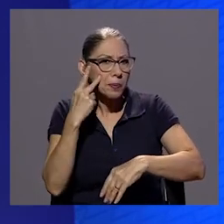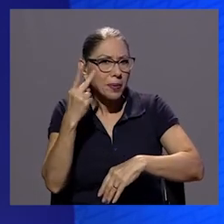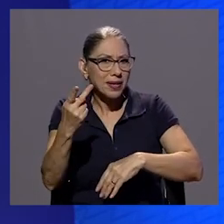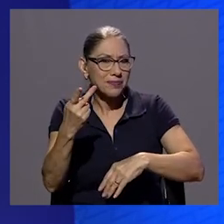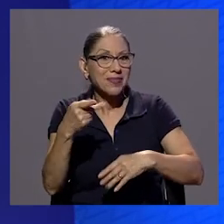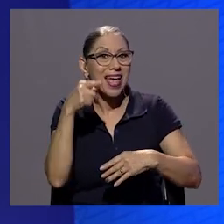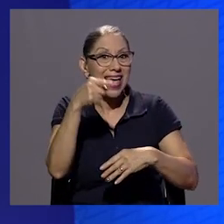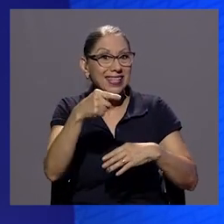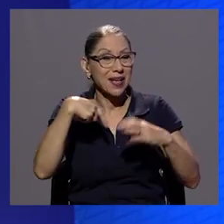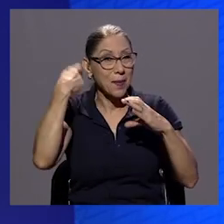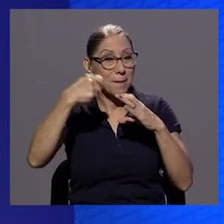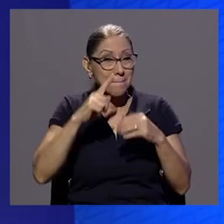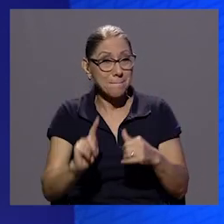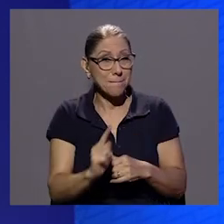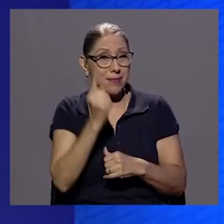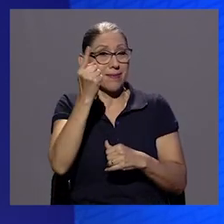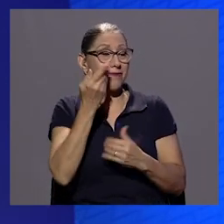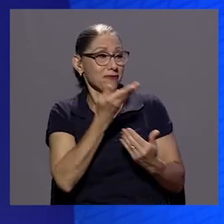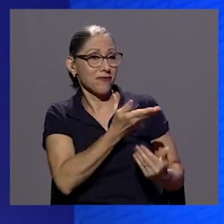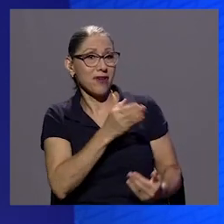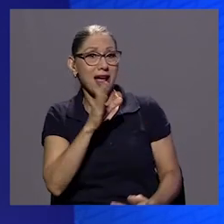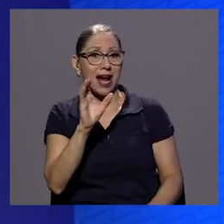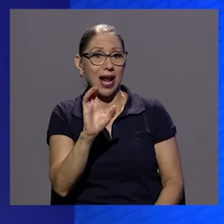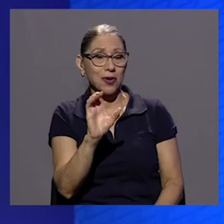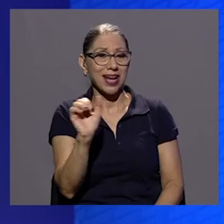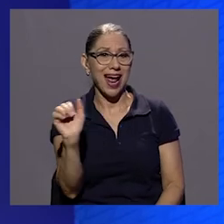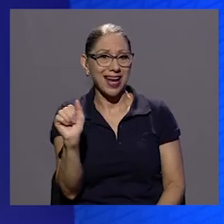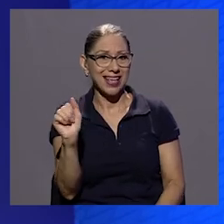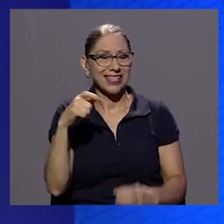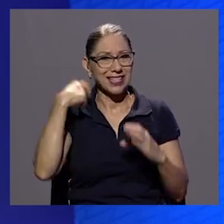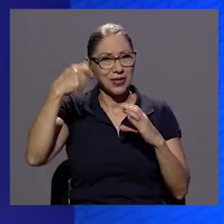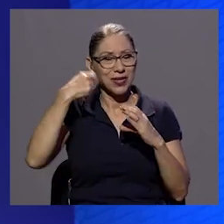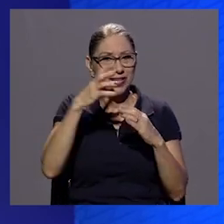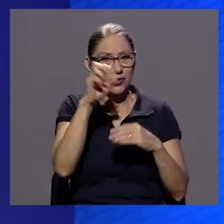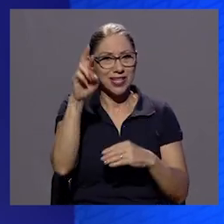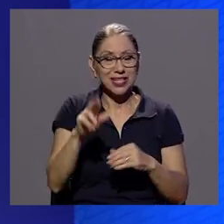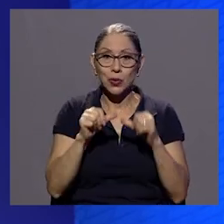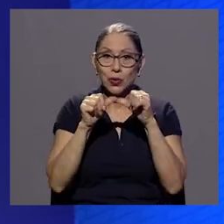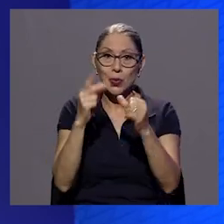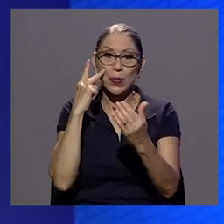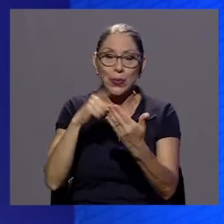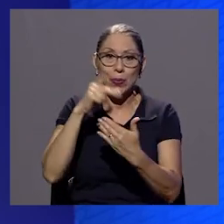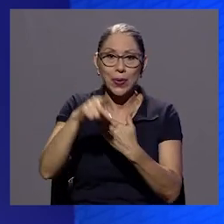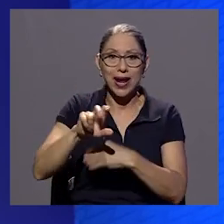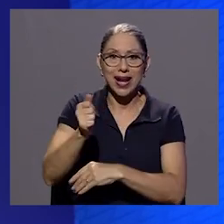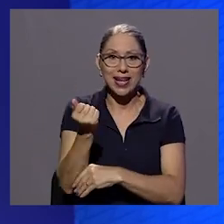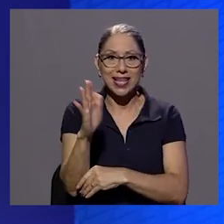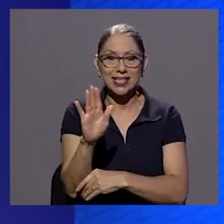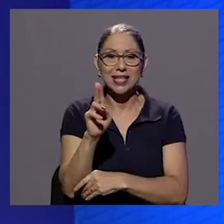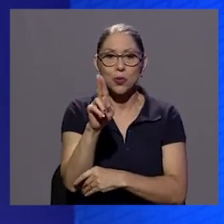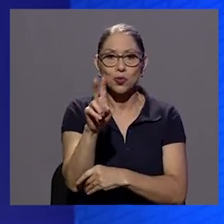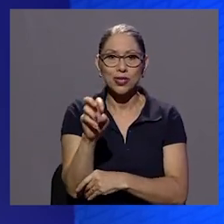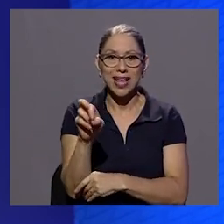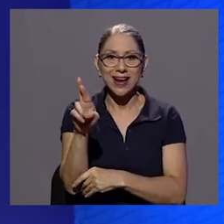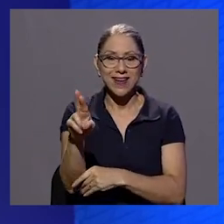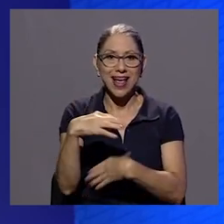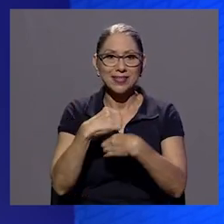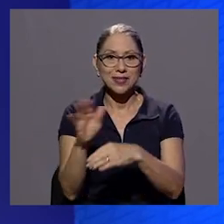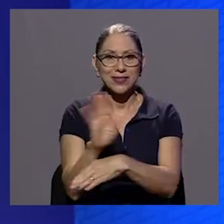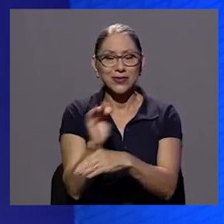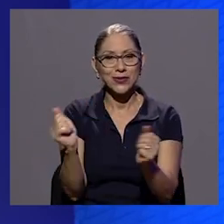prima de Carolina Arias cineasta costarricense siga con la programación de Canal 15 UCR en donde hacemos